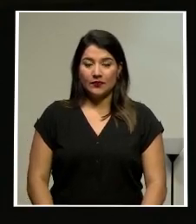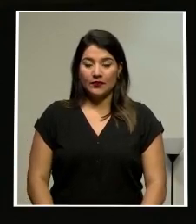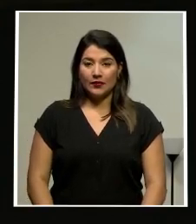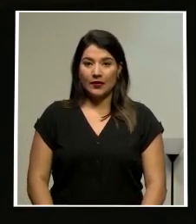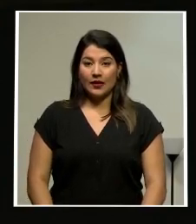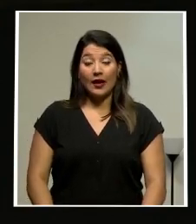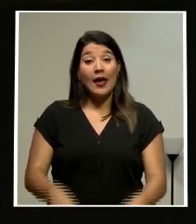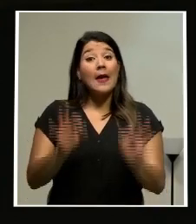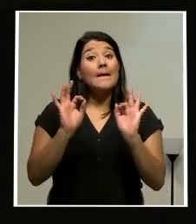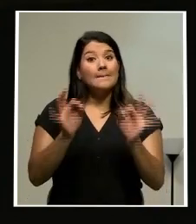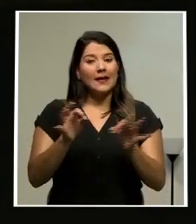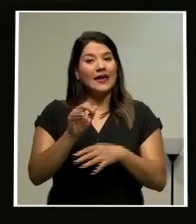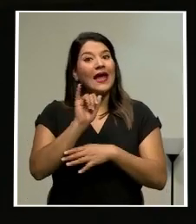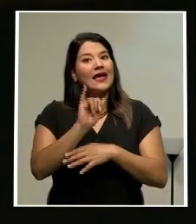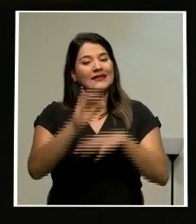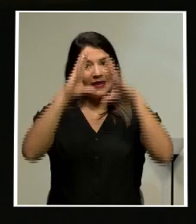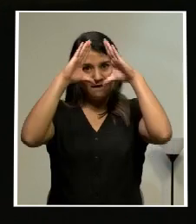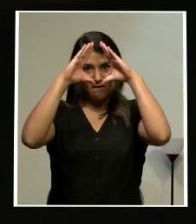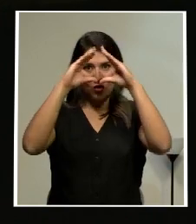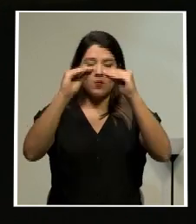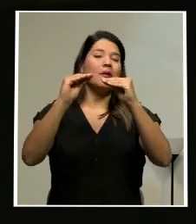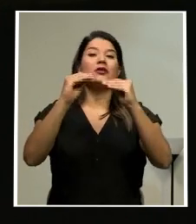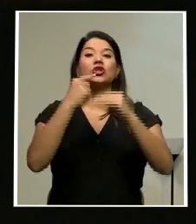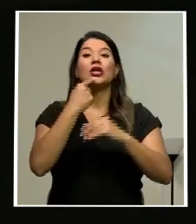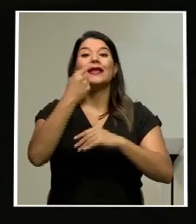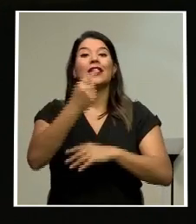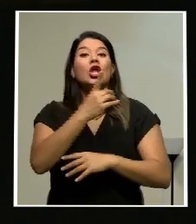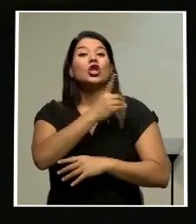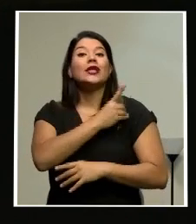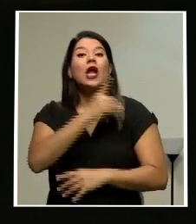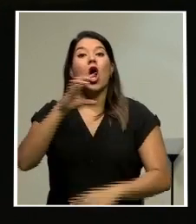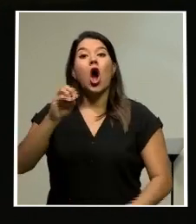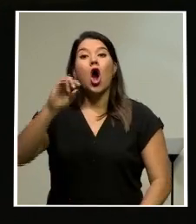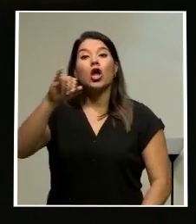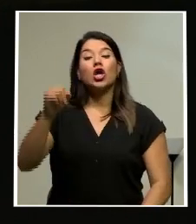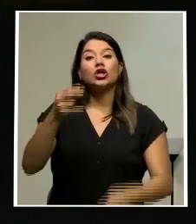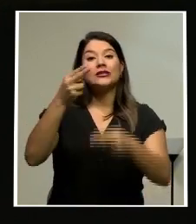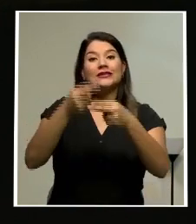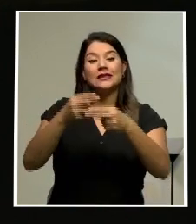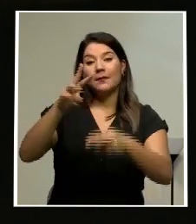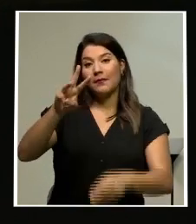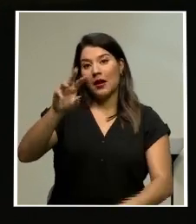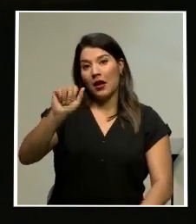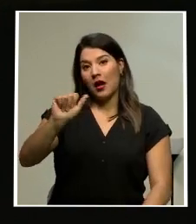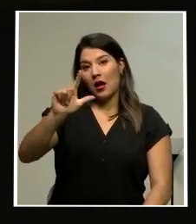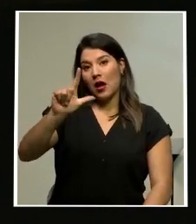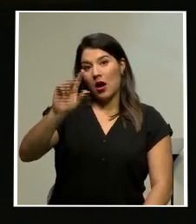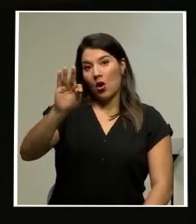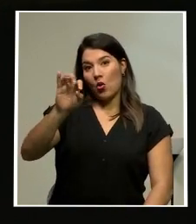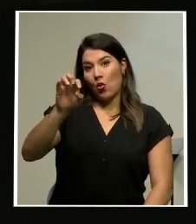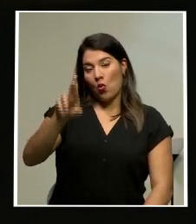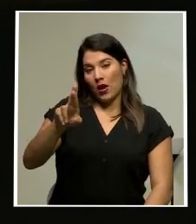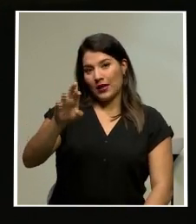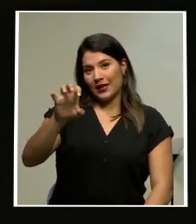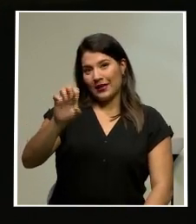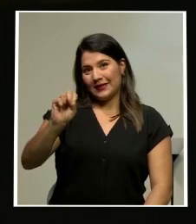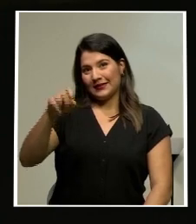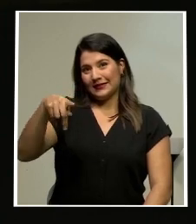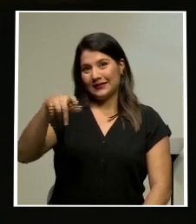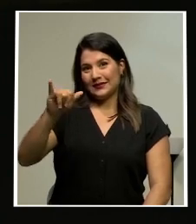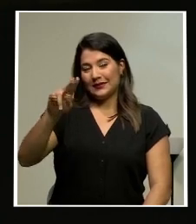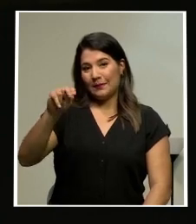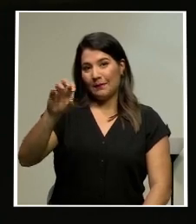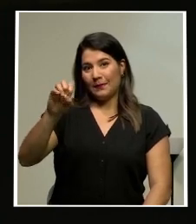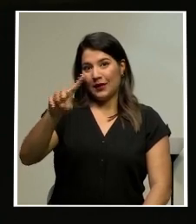Bien, es que esos son los detalles que el director del OIJ, don Walter Espinosa, brindó sobre la detención de estas 12